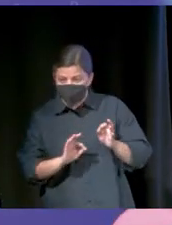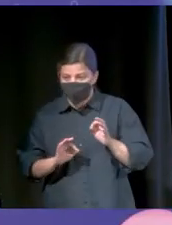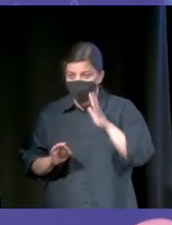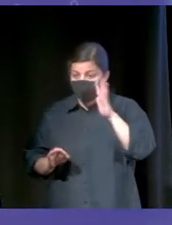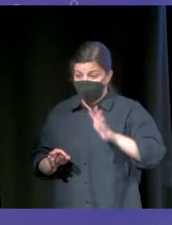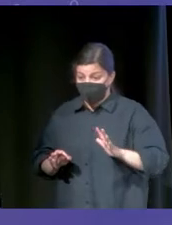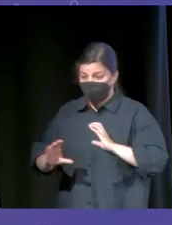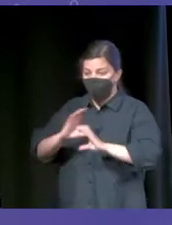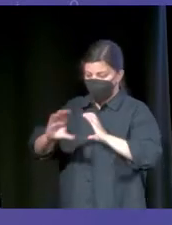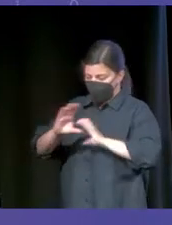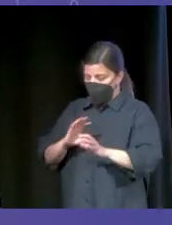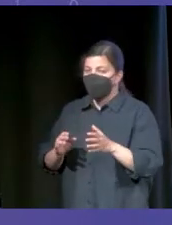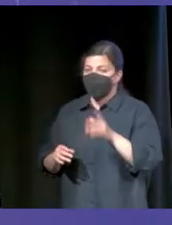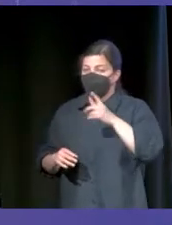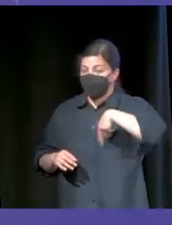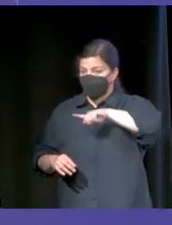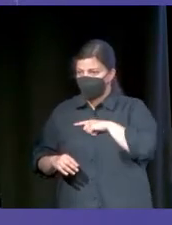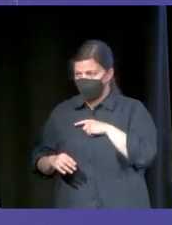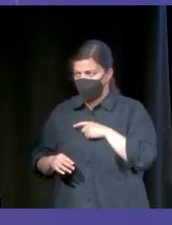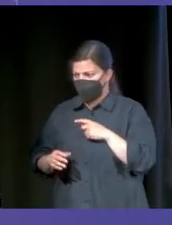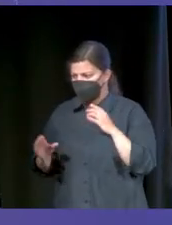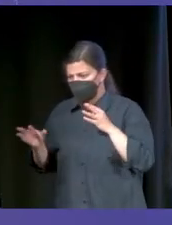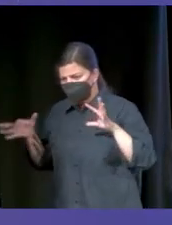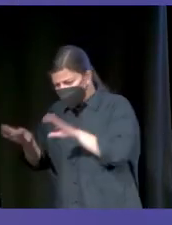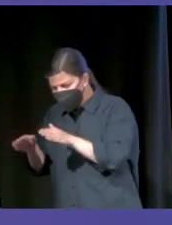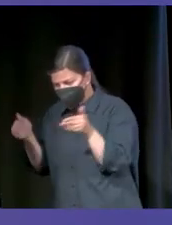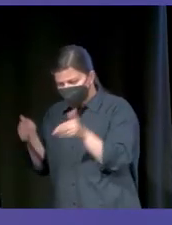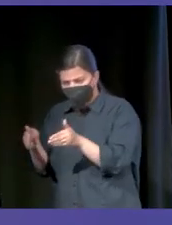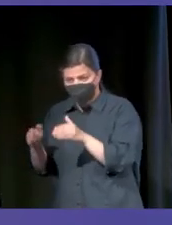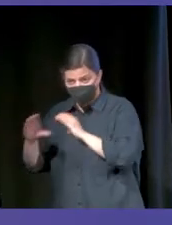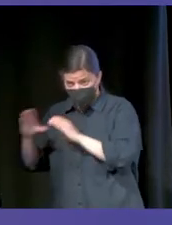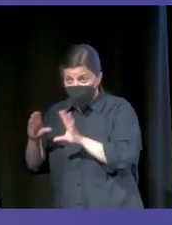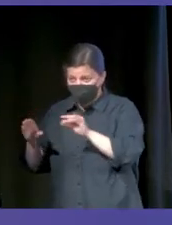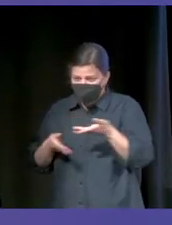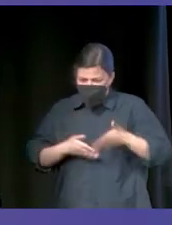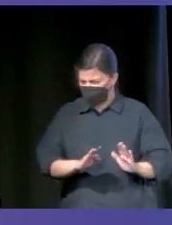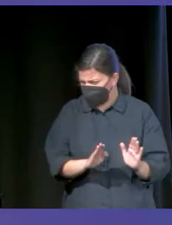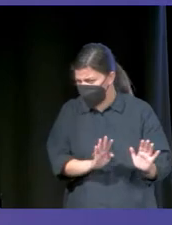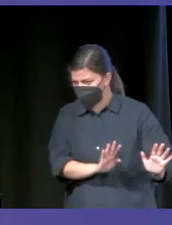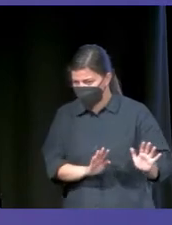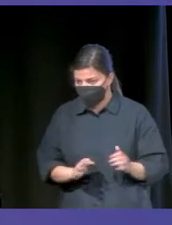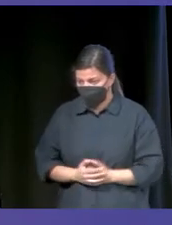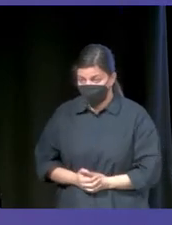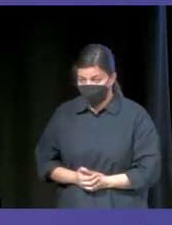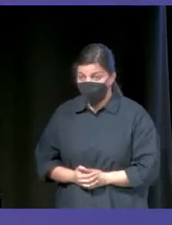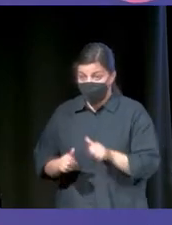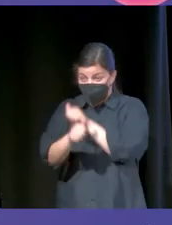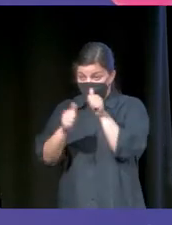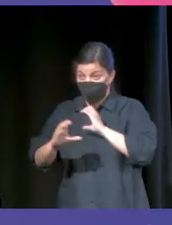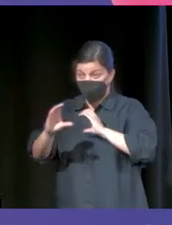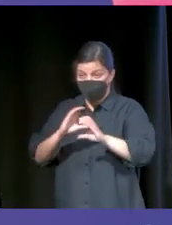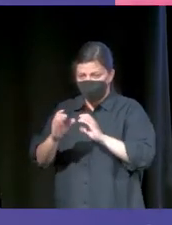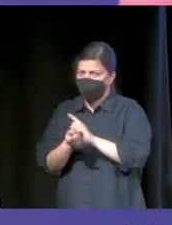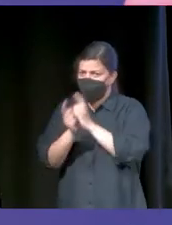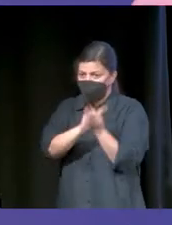preocupados por comunicar que por tener hijos, por lo visto. Sí que hablemos de comunicar. Está cambiando la forma como nos comunicamos. De hecho,